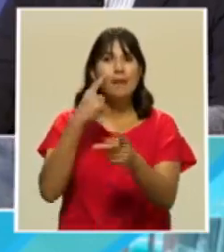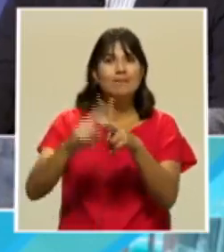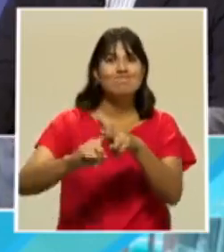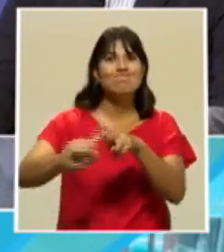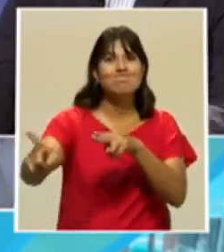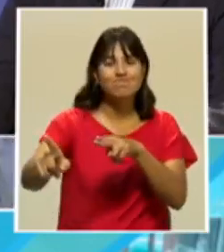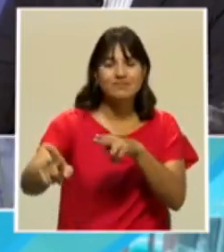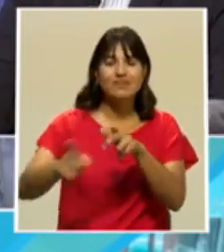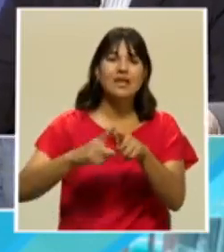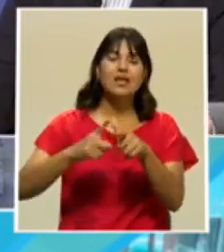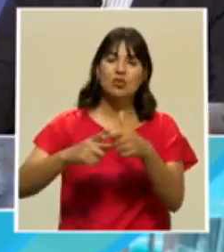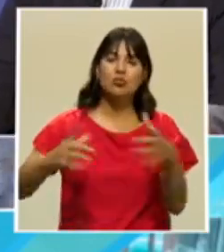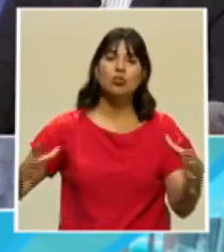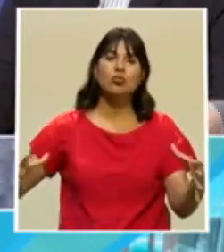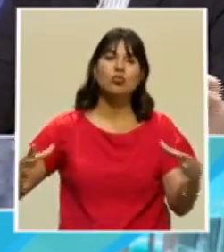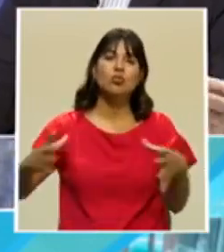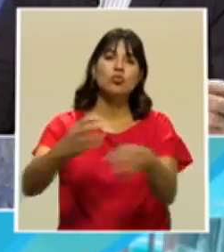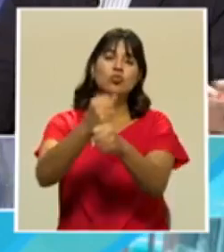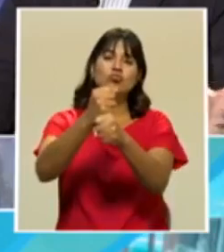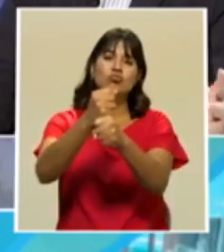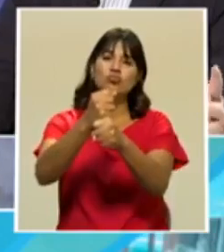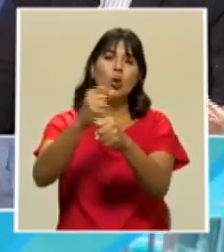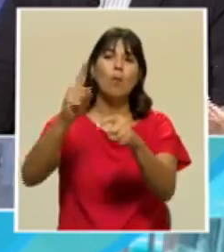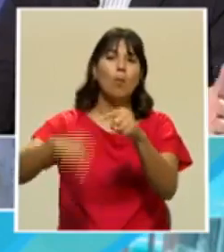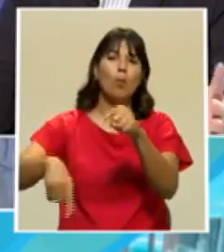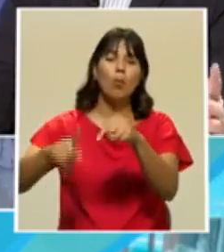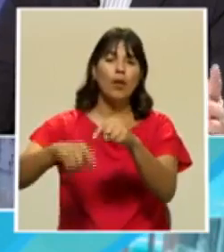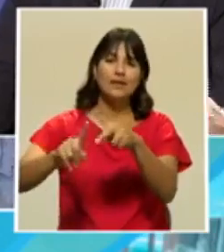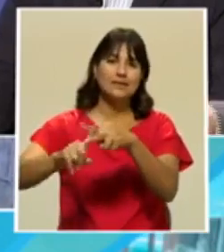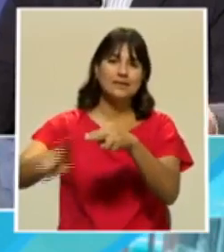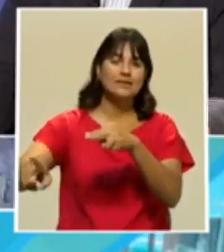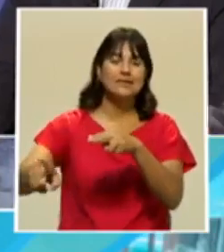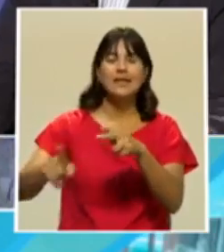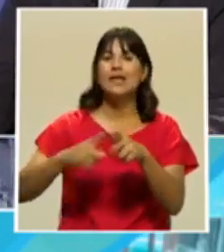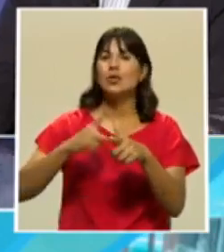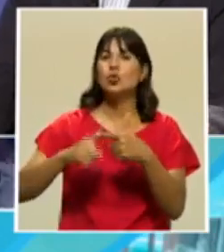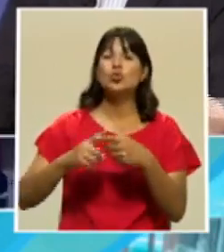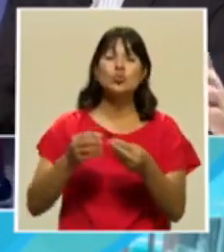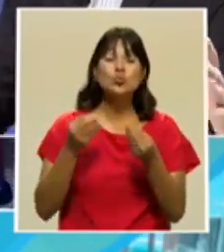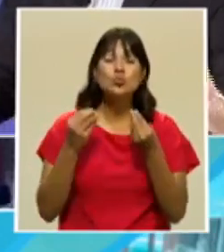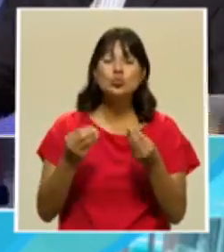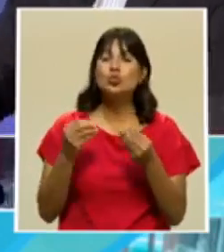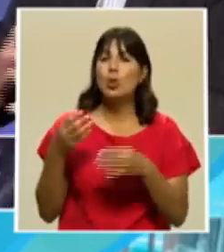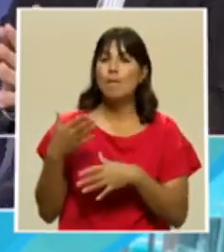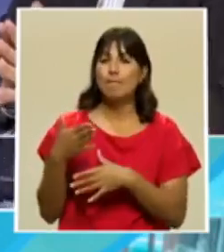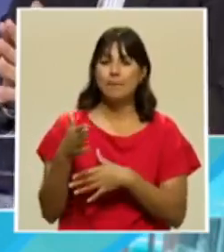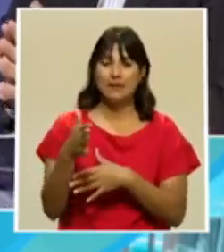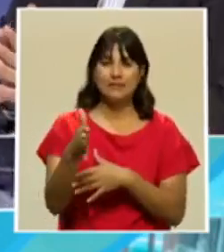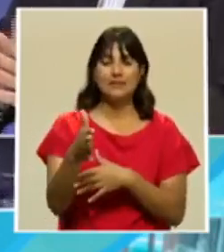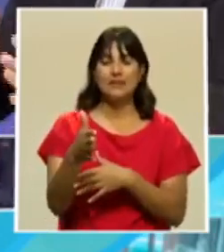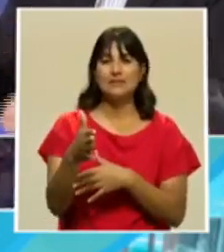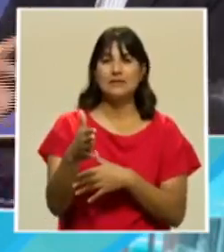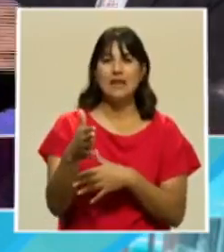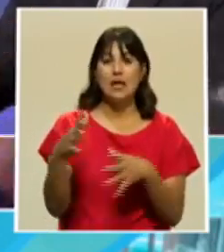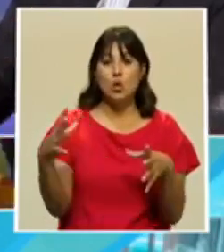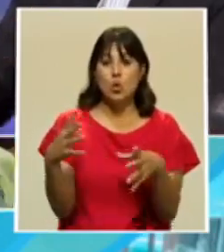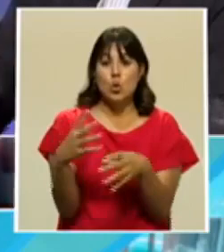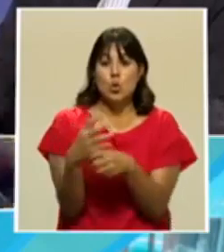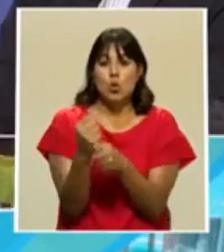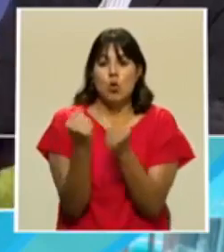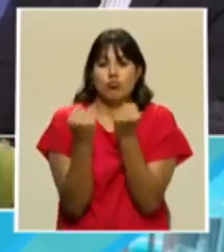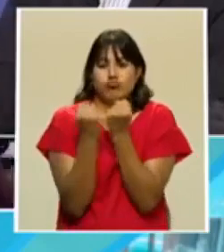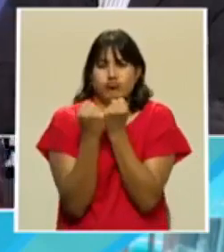y son capturados por esta red en cantidades considerables, son apretados en la red